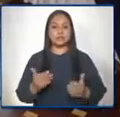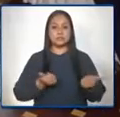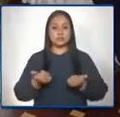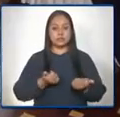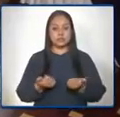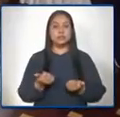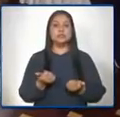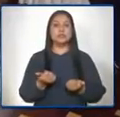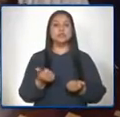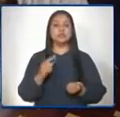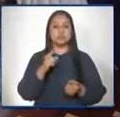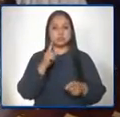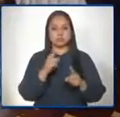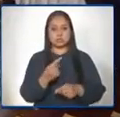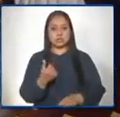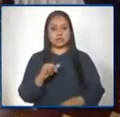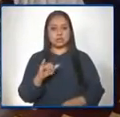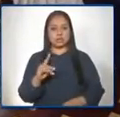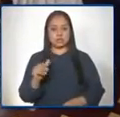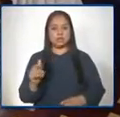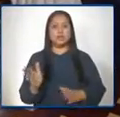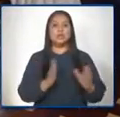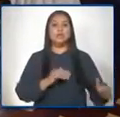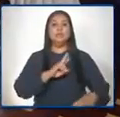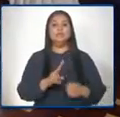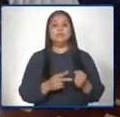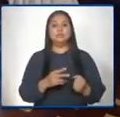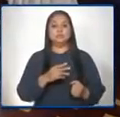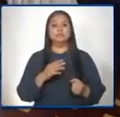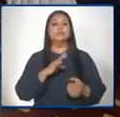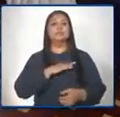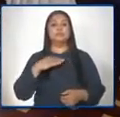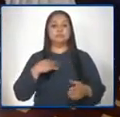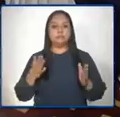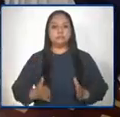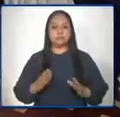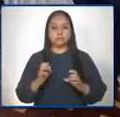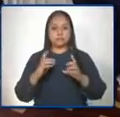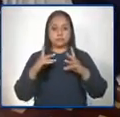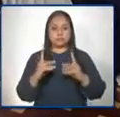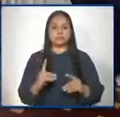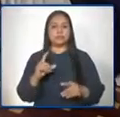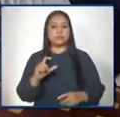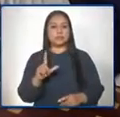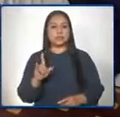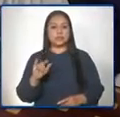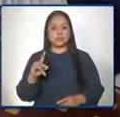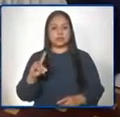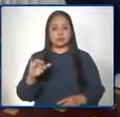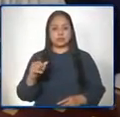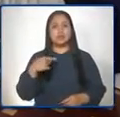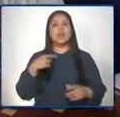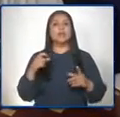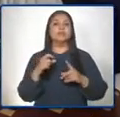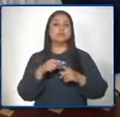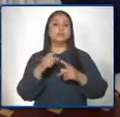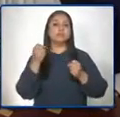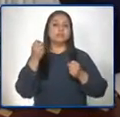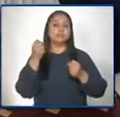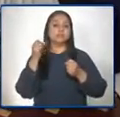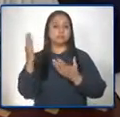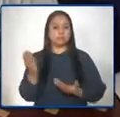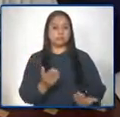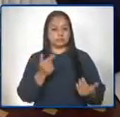Argueta, la señora ministra de educación, Claudia Ruiz, es quien inicia esta conferencia con algunas palabras de bienvenida. Buenos días.